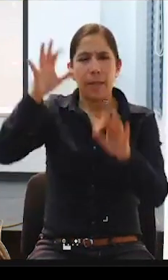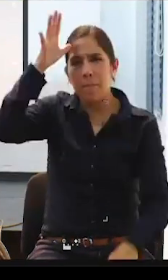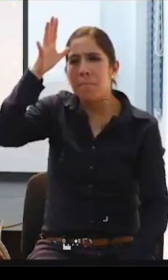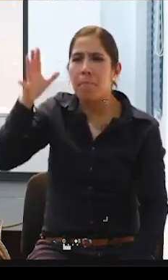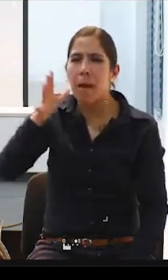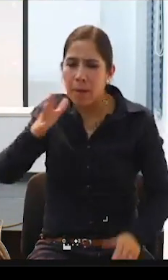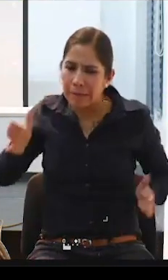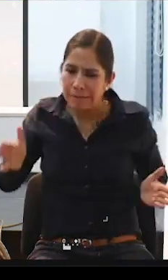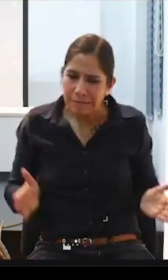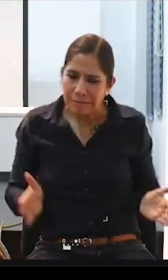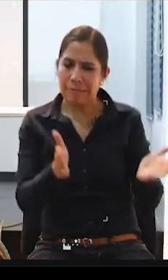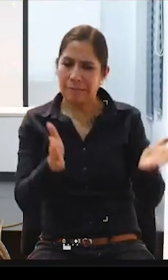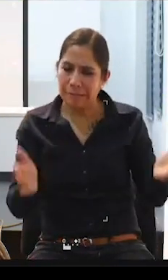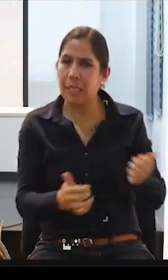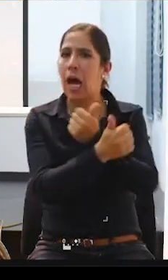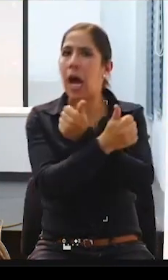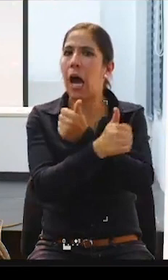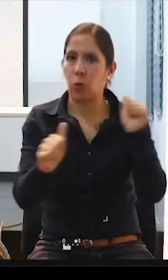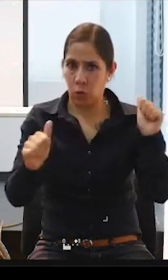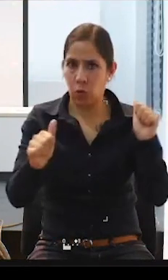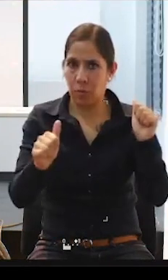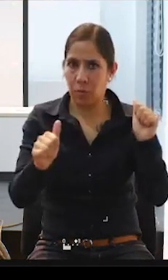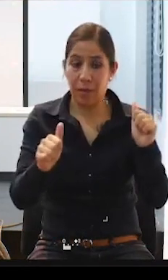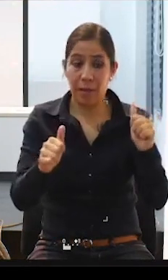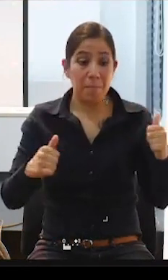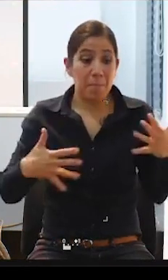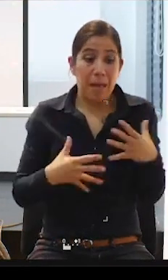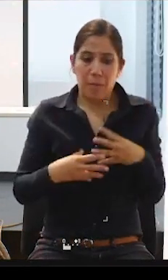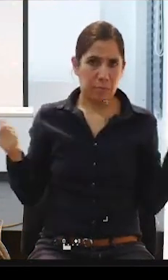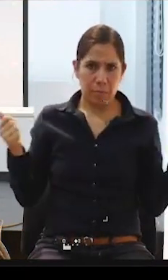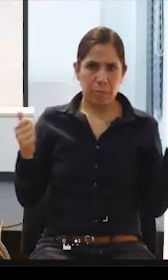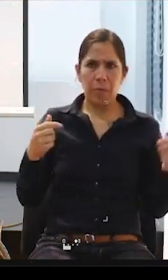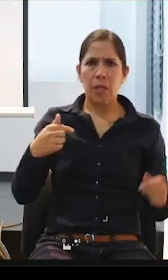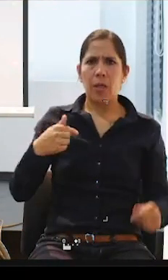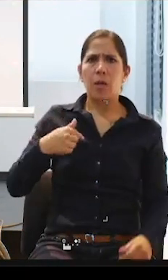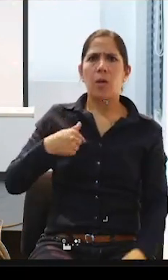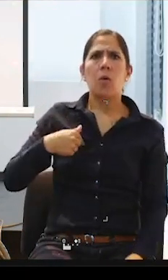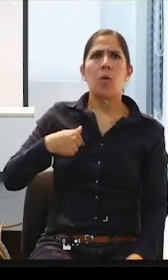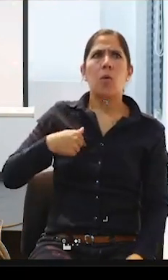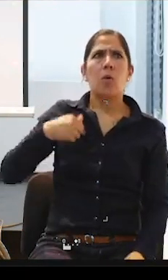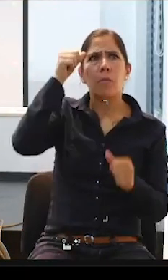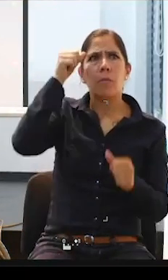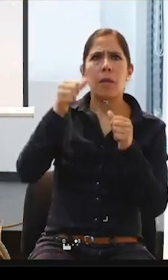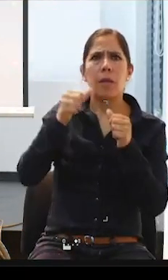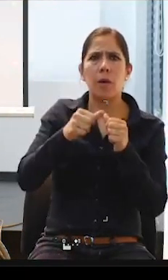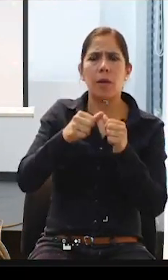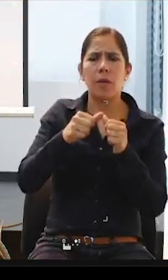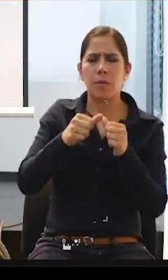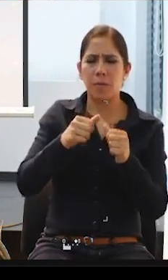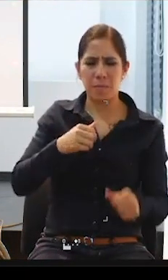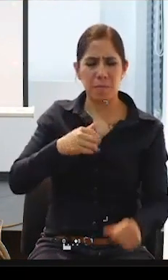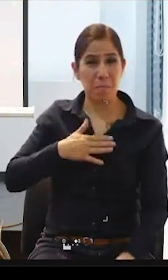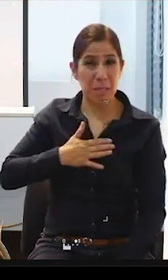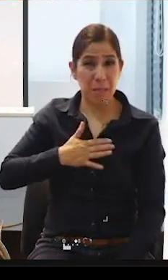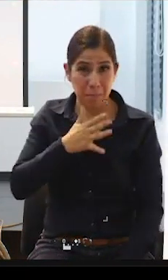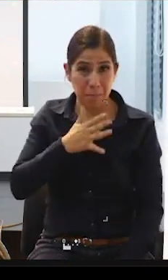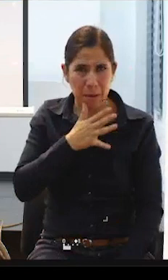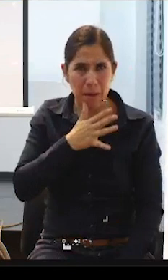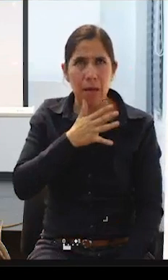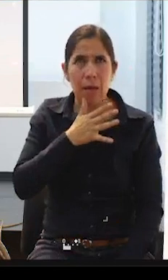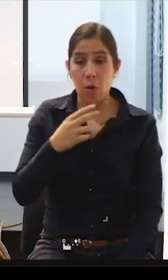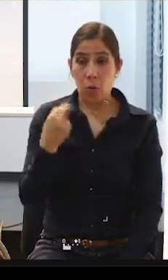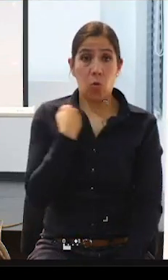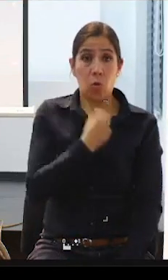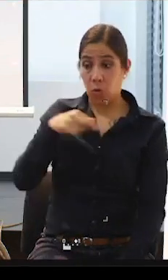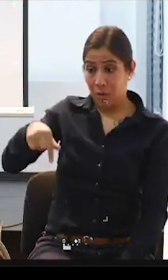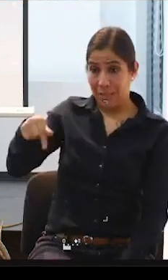miedo me recuerdo muy bien que mi mamá cuando bueno nosotros para poder abrir el centro independiente como les